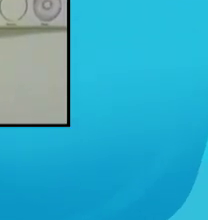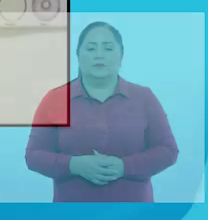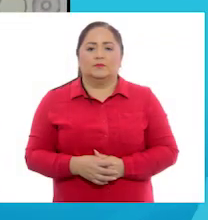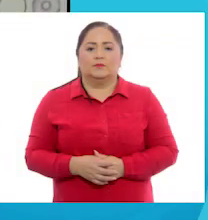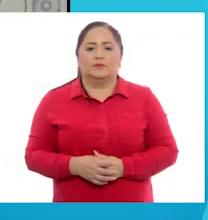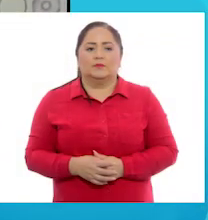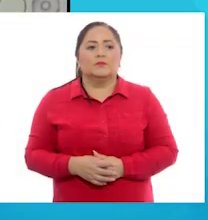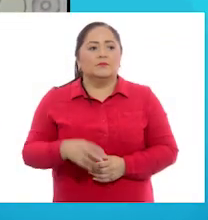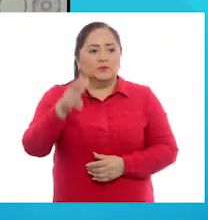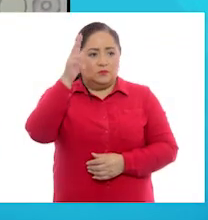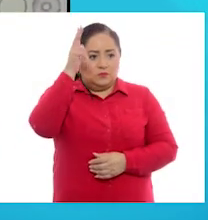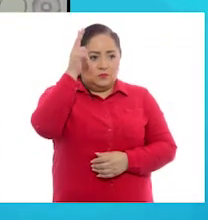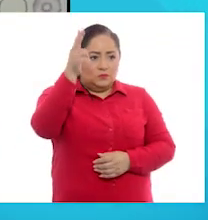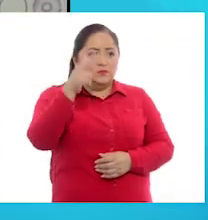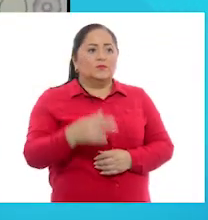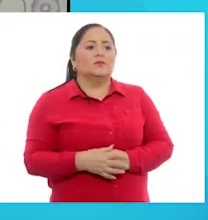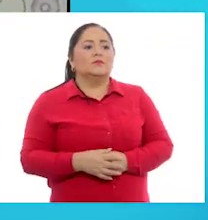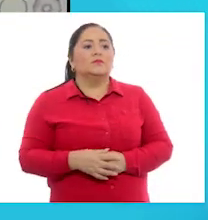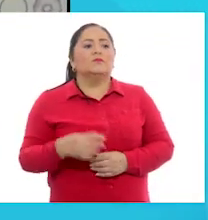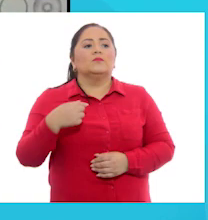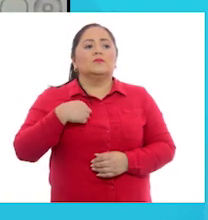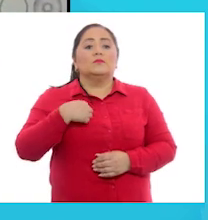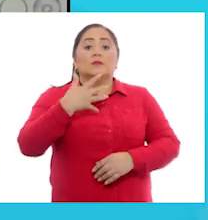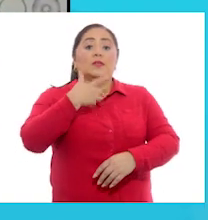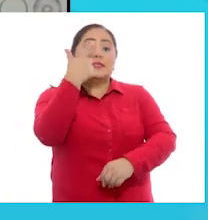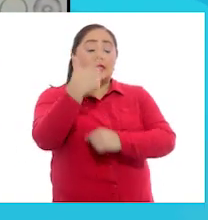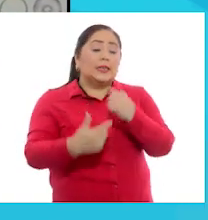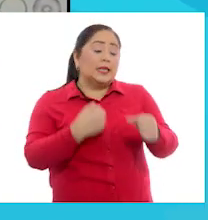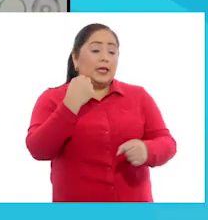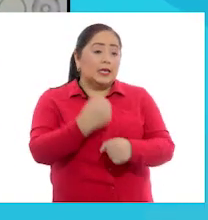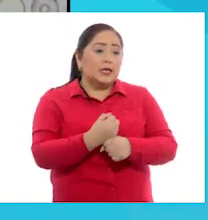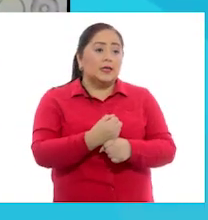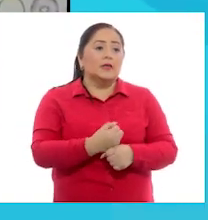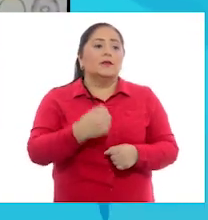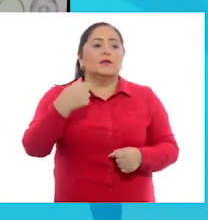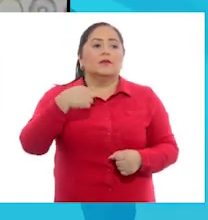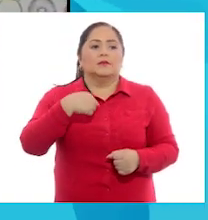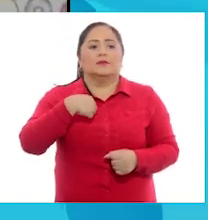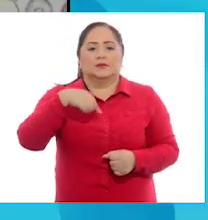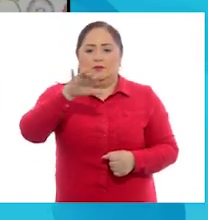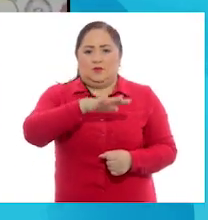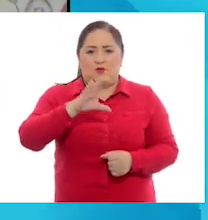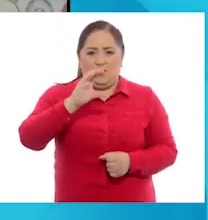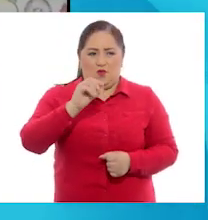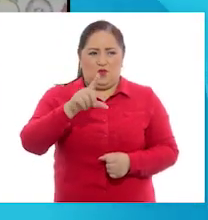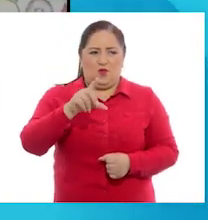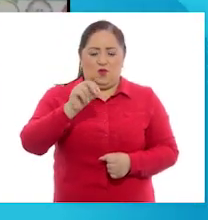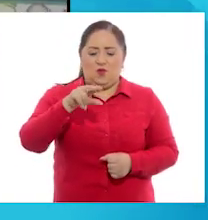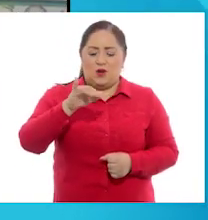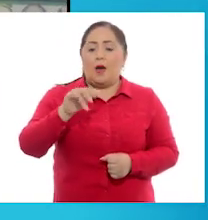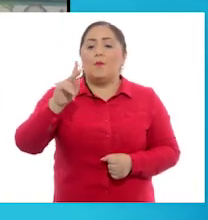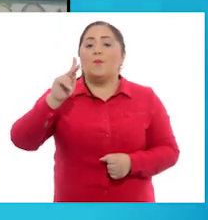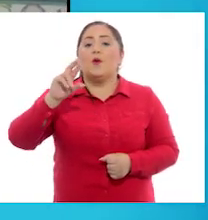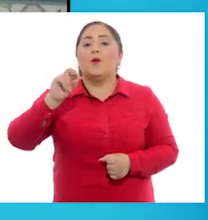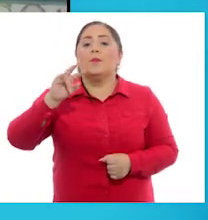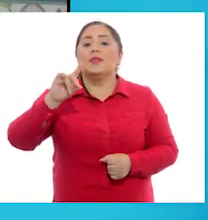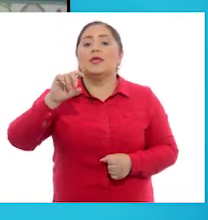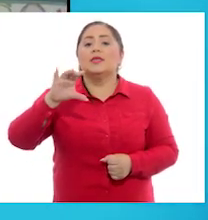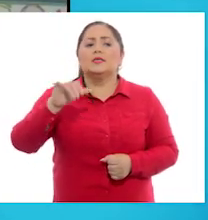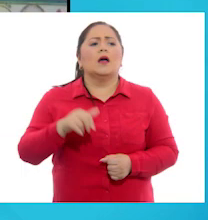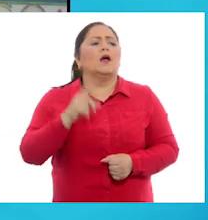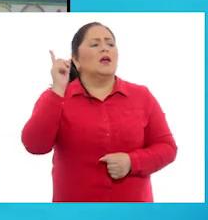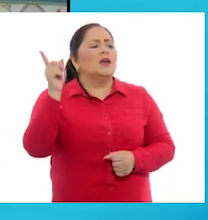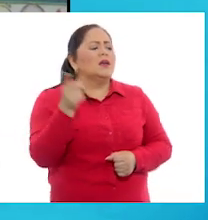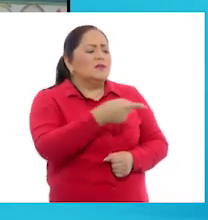Hola, soy César Irán Pérez Hernández. Tengo 7 años y vivo en la colonia Providencia. ¿Qué puede hacer